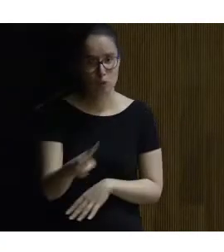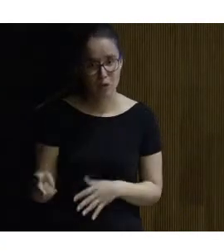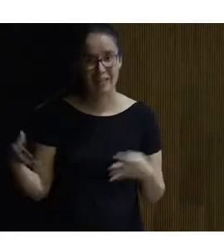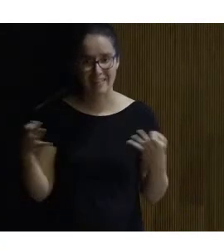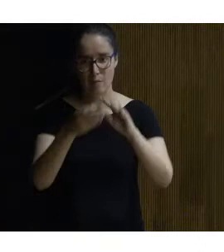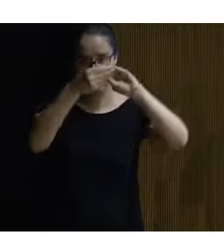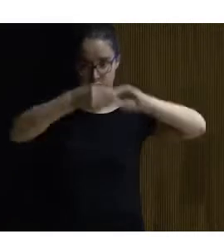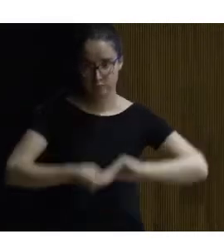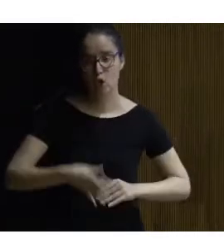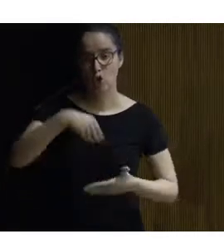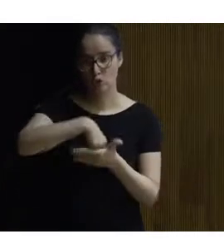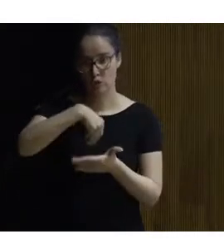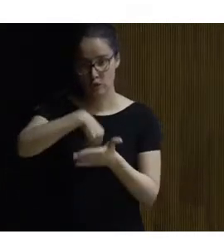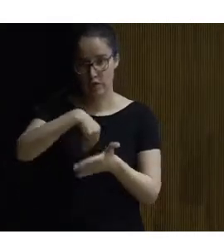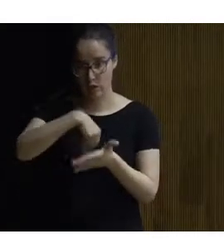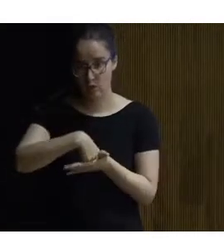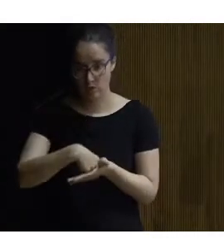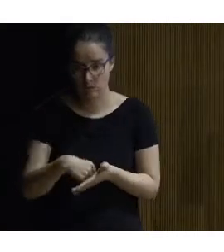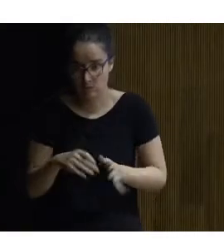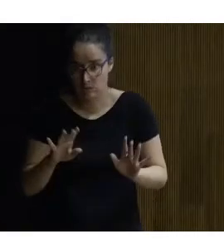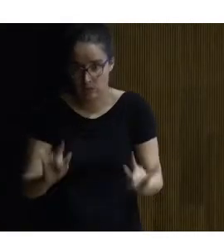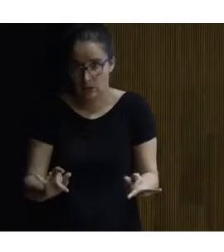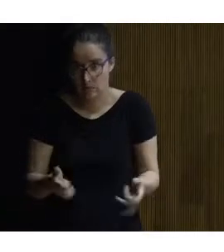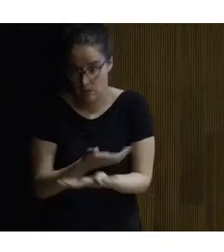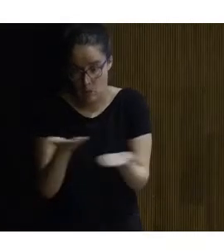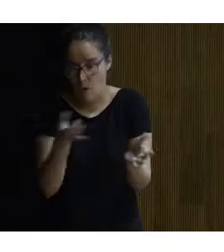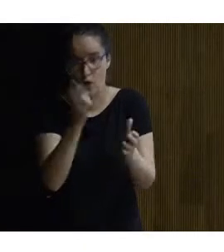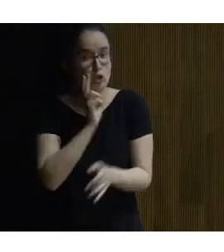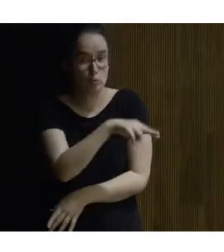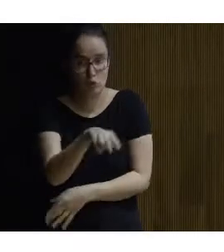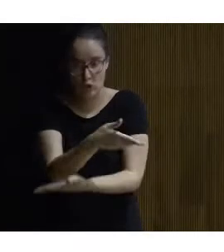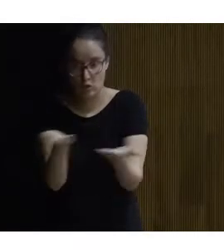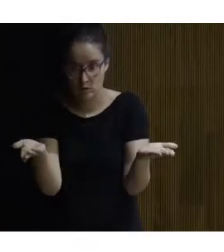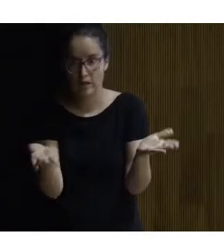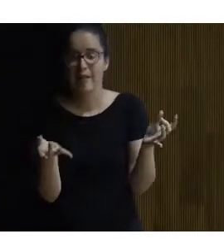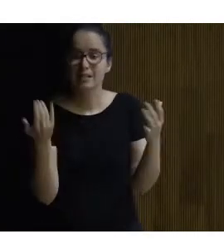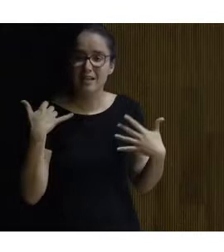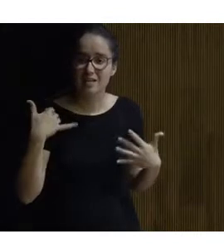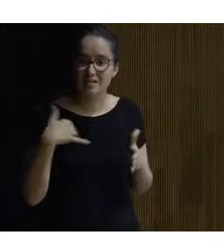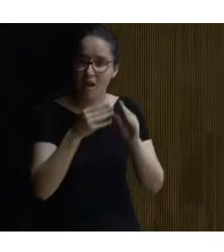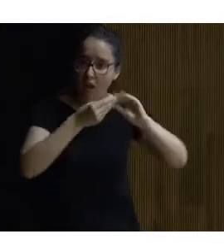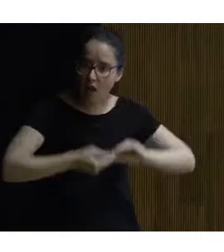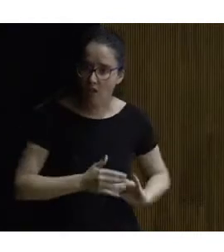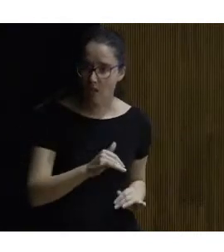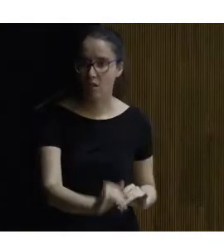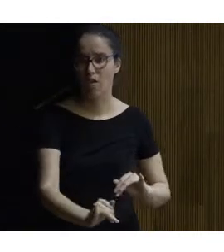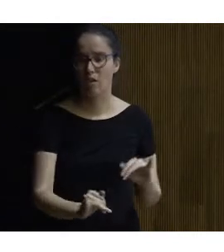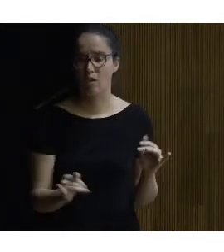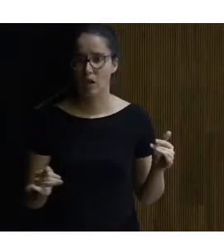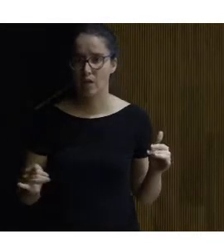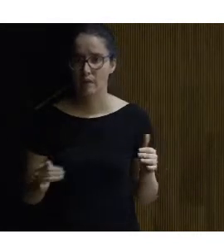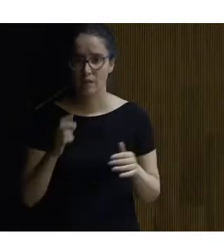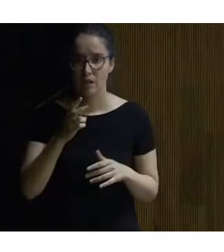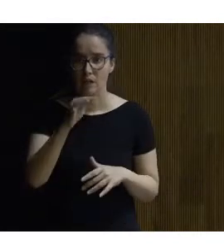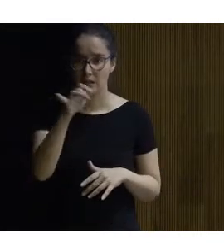tienen que elaborar esos contenidos como cualquier museo y los tienen ya elaborados el